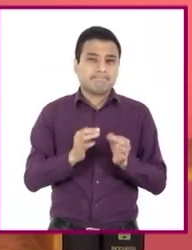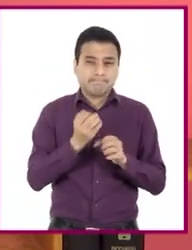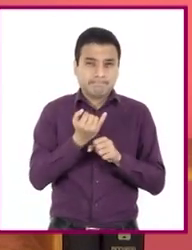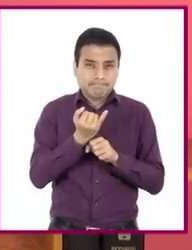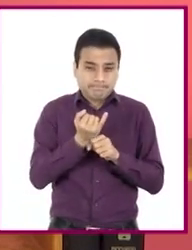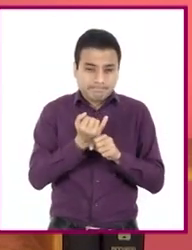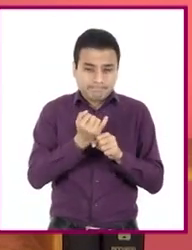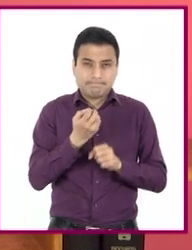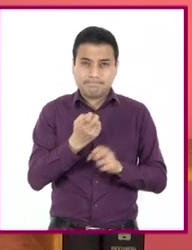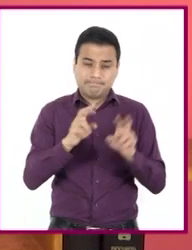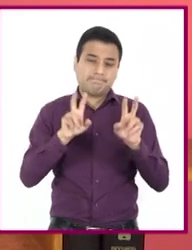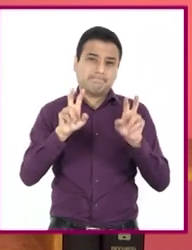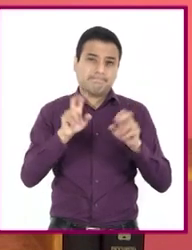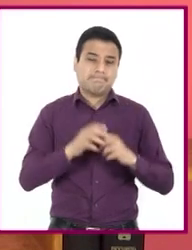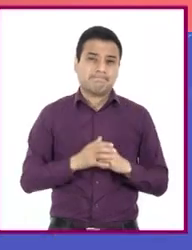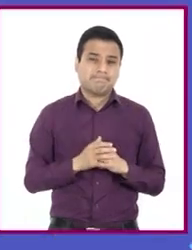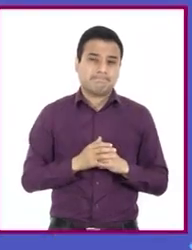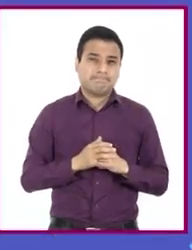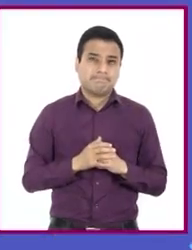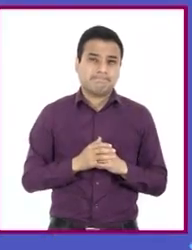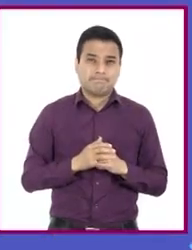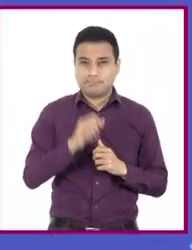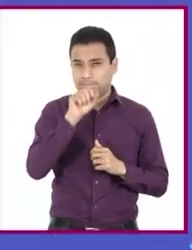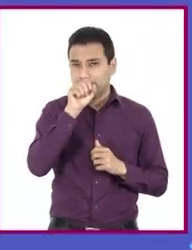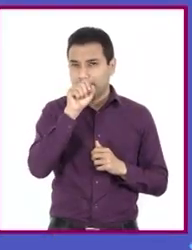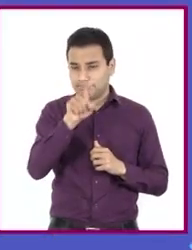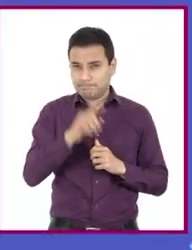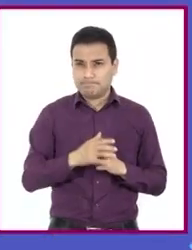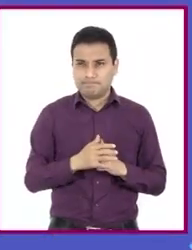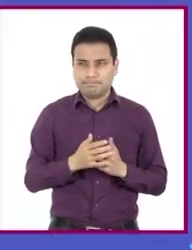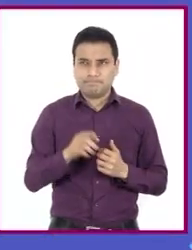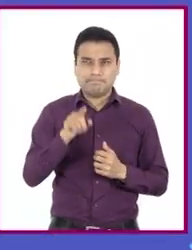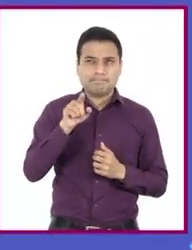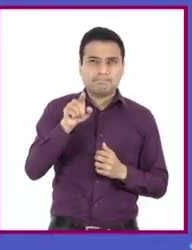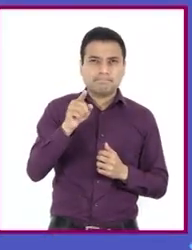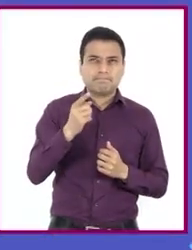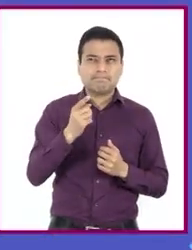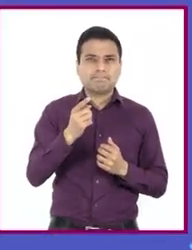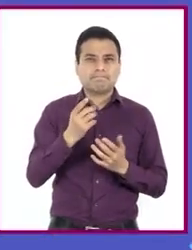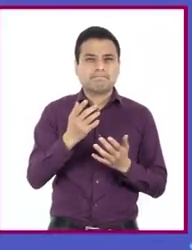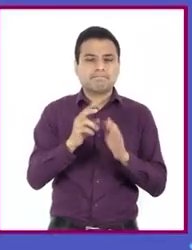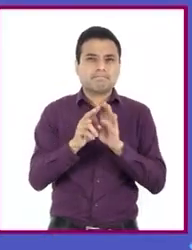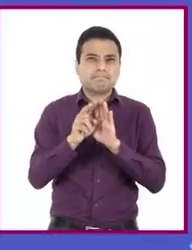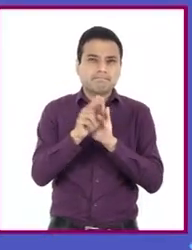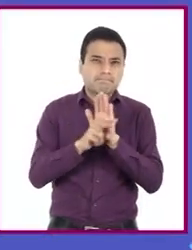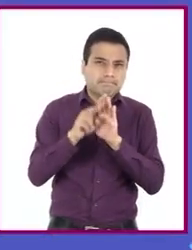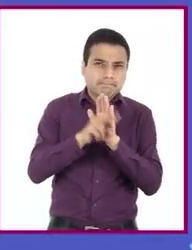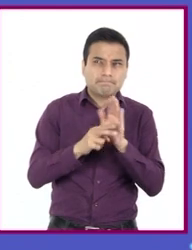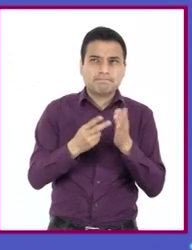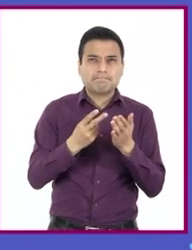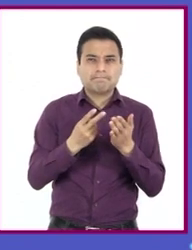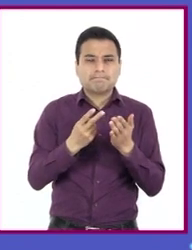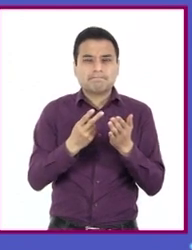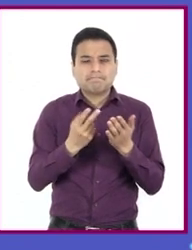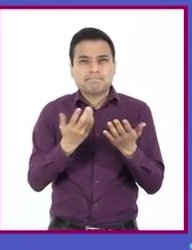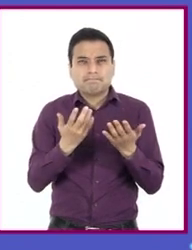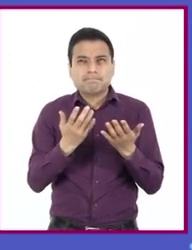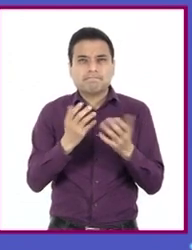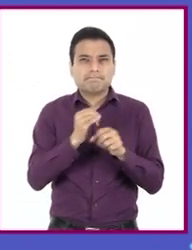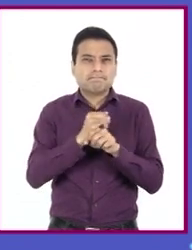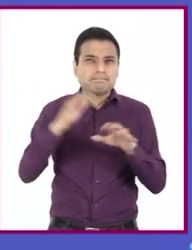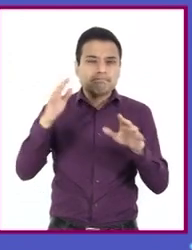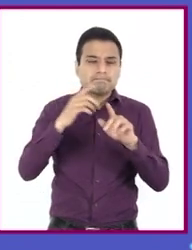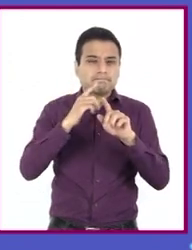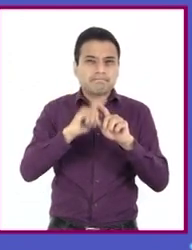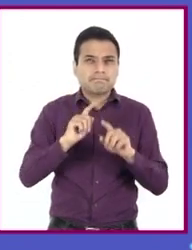tema, pero además se consideró el propósito del material, de preferencia, centrado en informar más